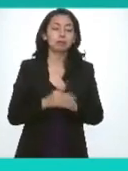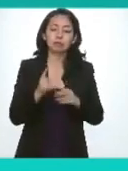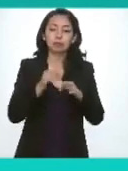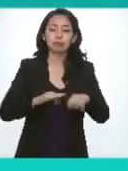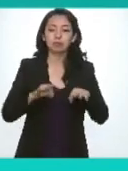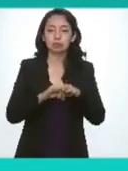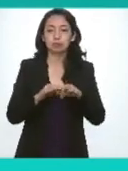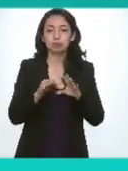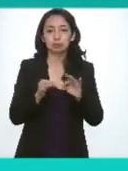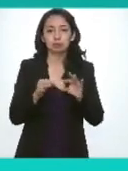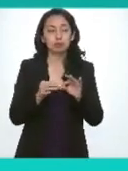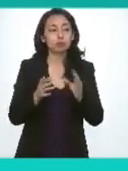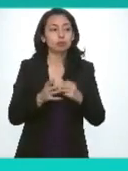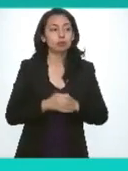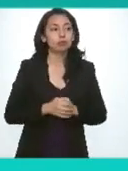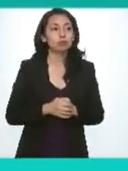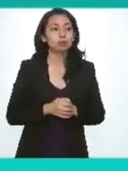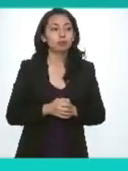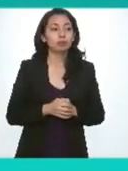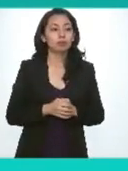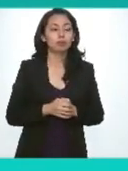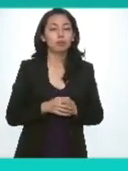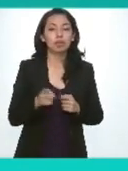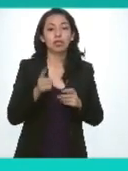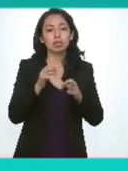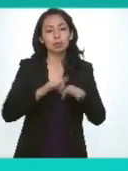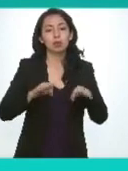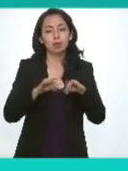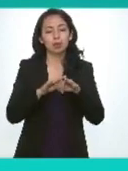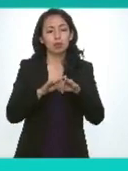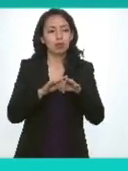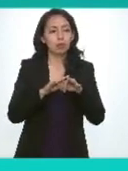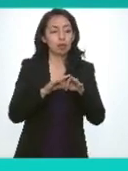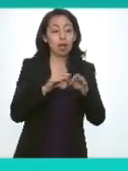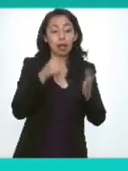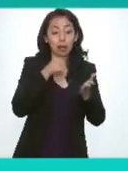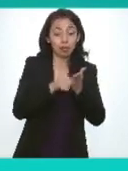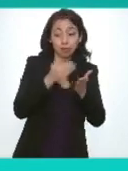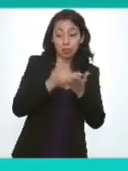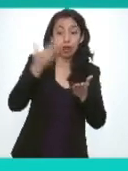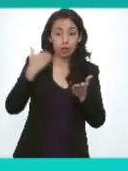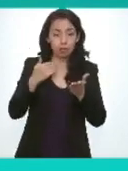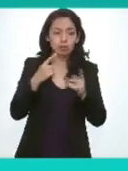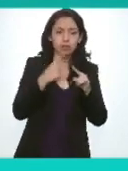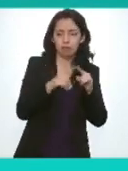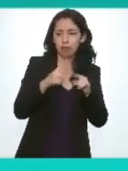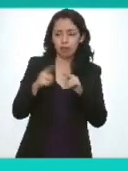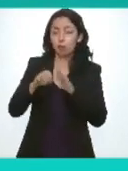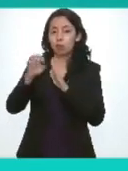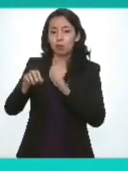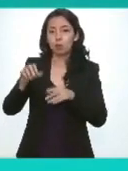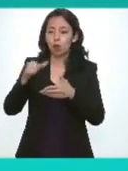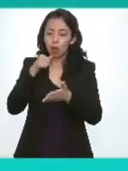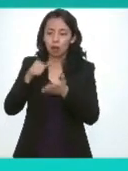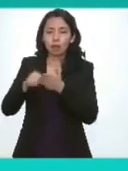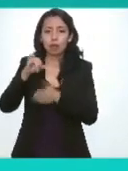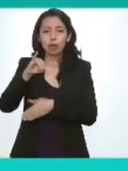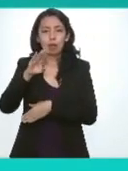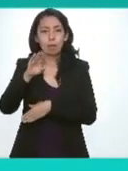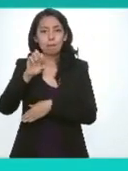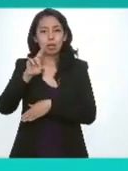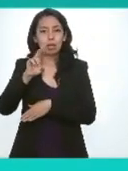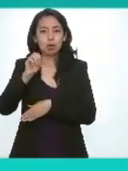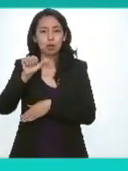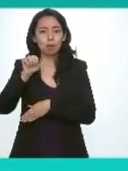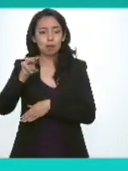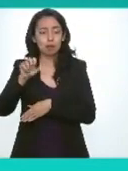destacar que tiene importantes diferencias con otras cartas inclusive la iberoamericana por primera